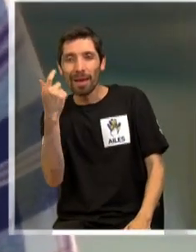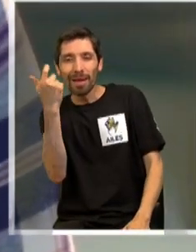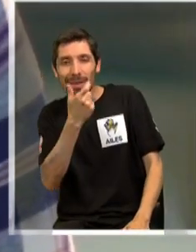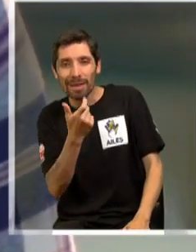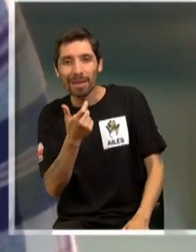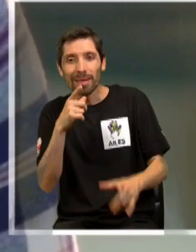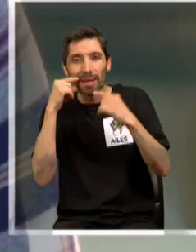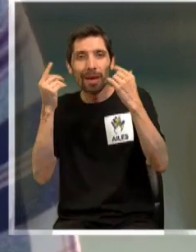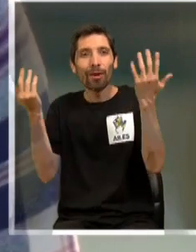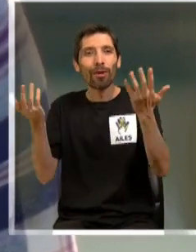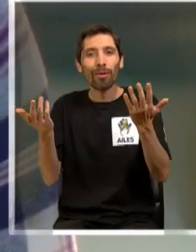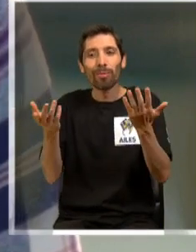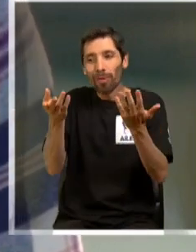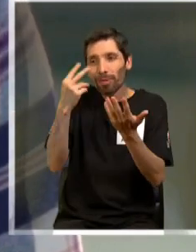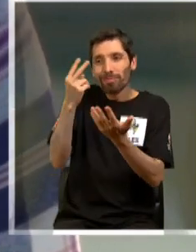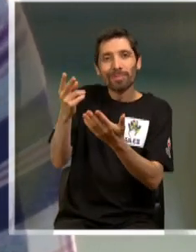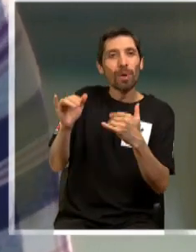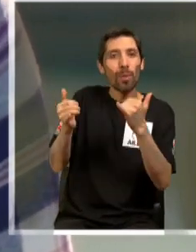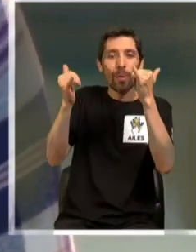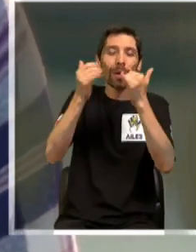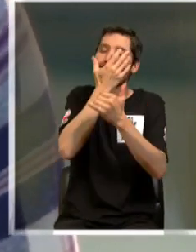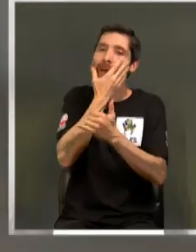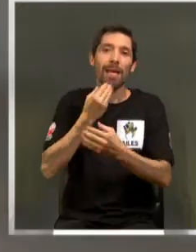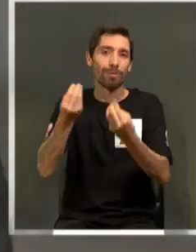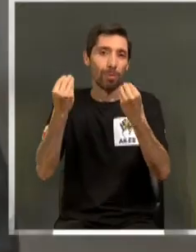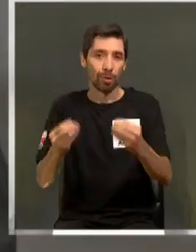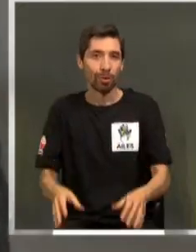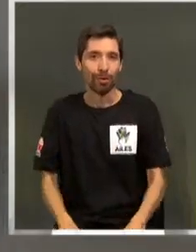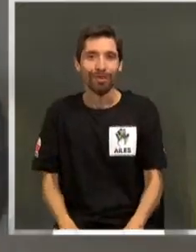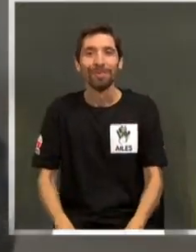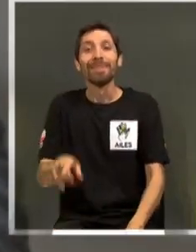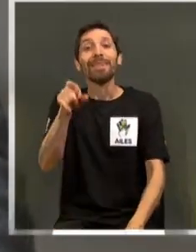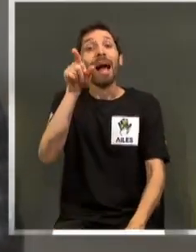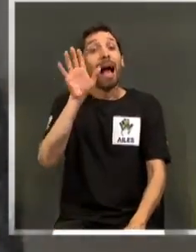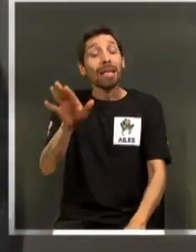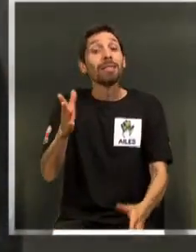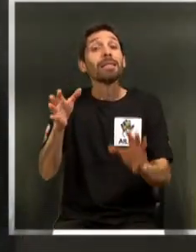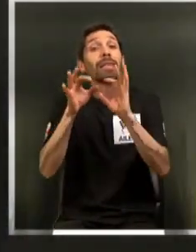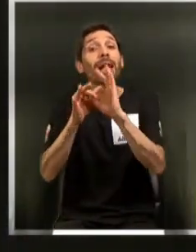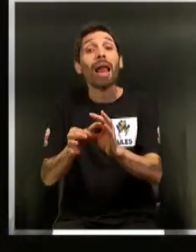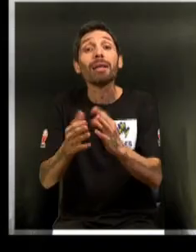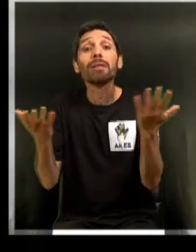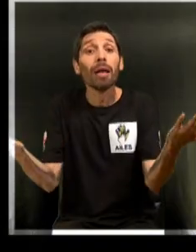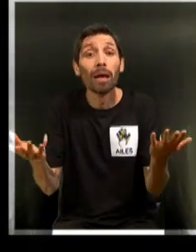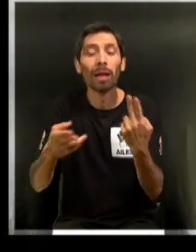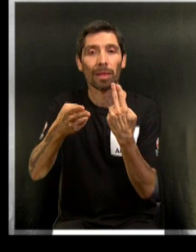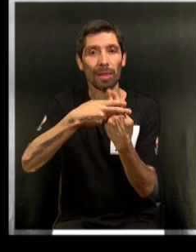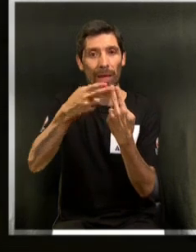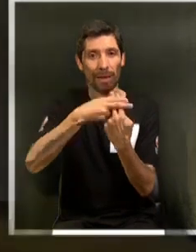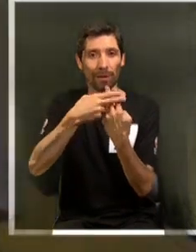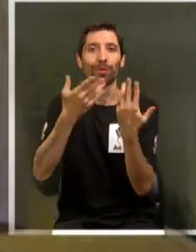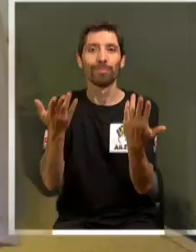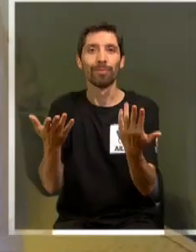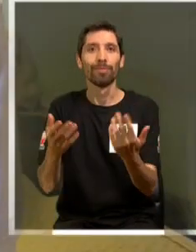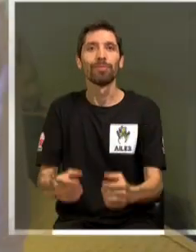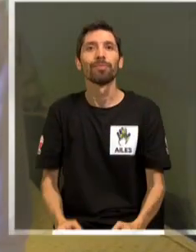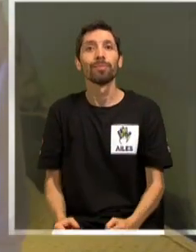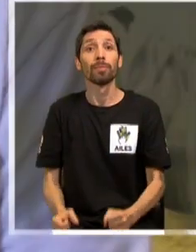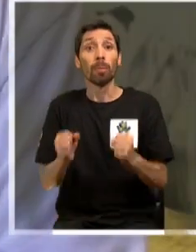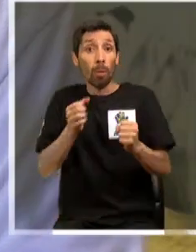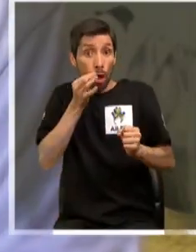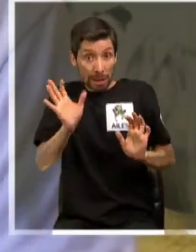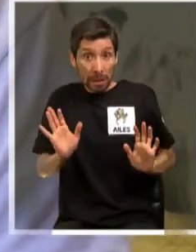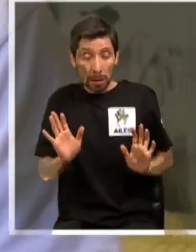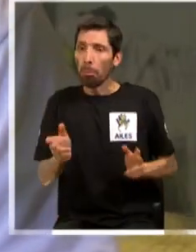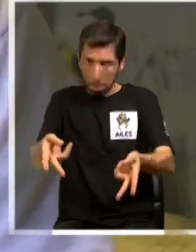juega. Es algo hermoso. Y todo esto ha sido gracias a la Teletón. ¿Podría decir algo?